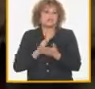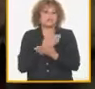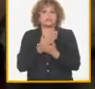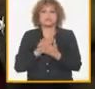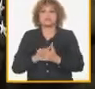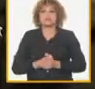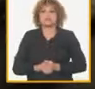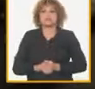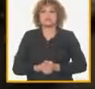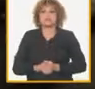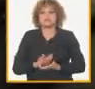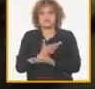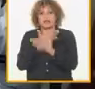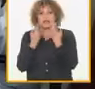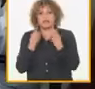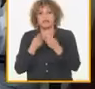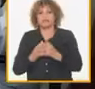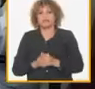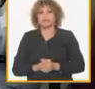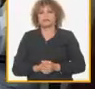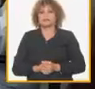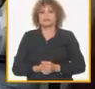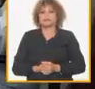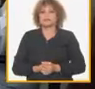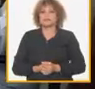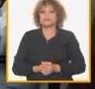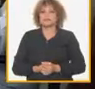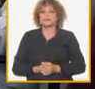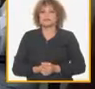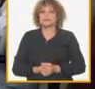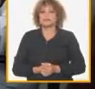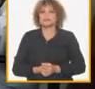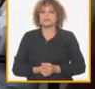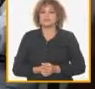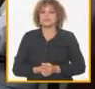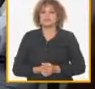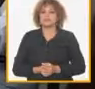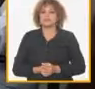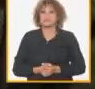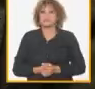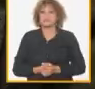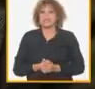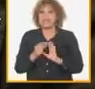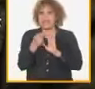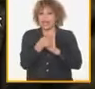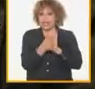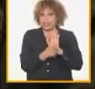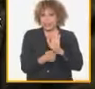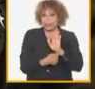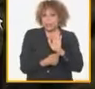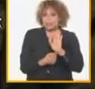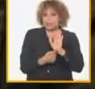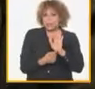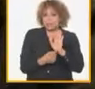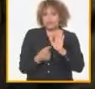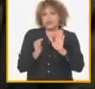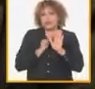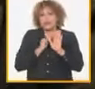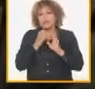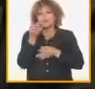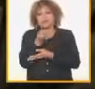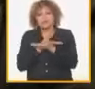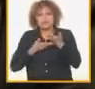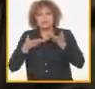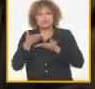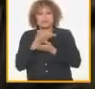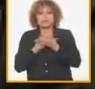se pueda comercializar por lo lucrativo que pueda ser estos son los elementos que nosotros queríamos compartir para no extender